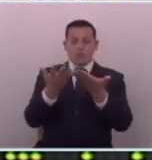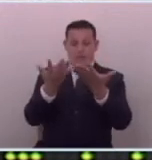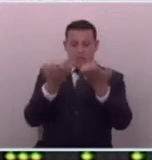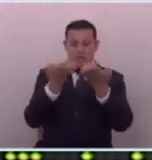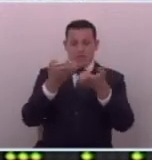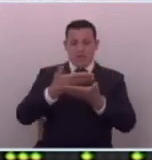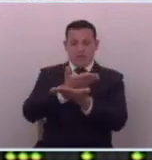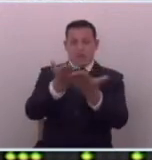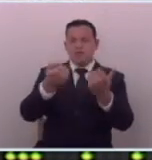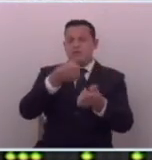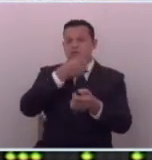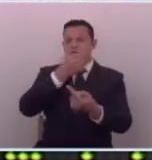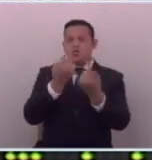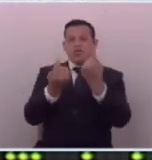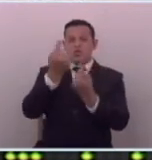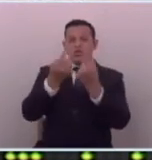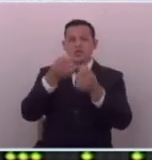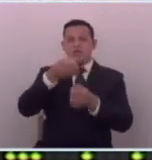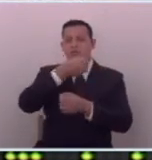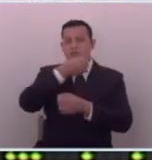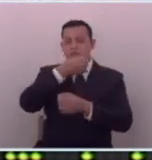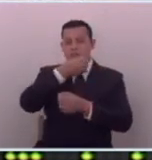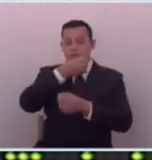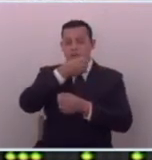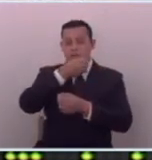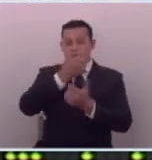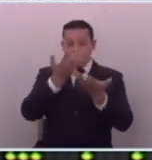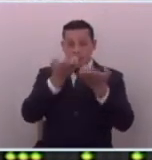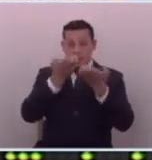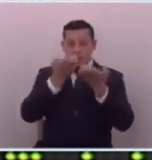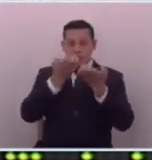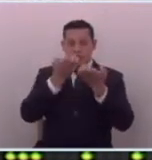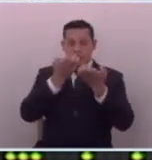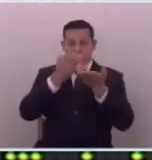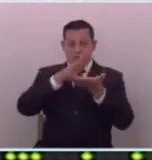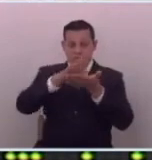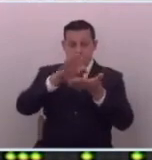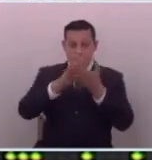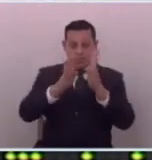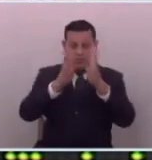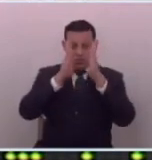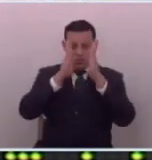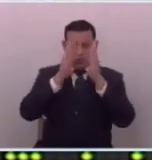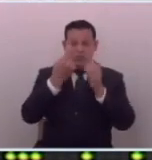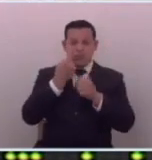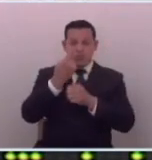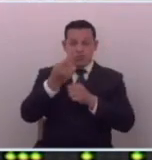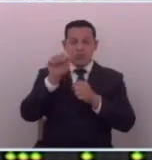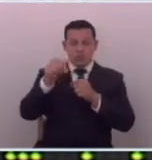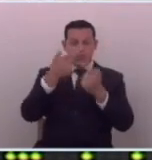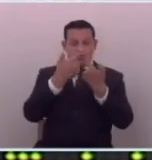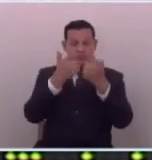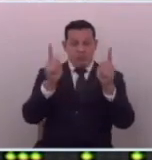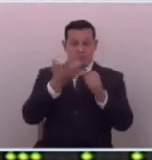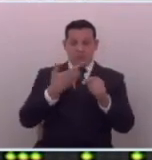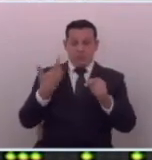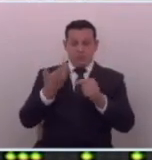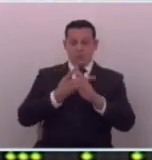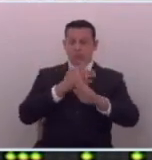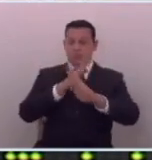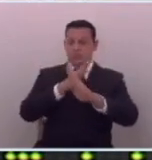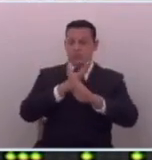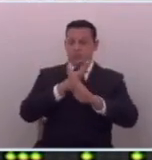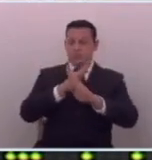quiere informarse qué tipo de contenido es el que ellos quieren consumir esa es una libertad que nosotros debemos defender